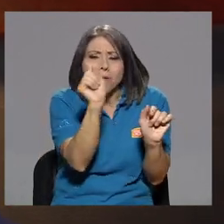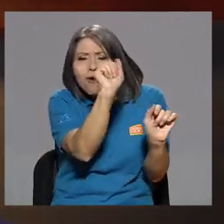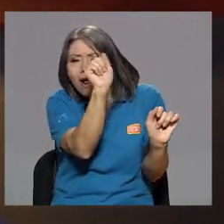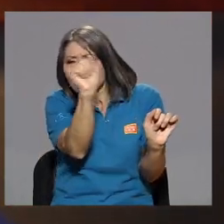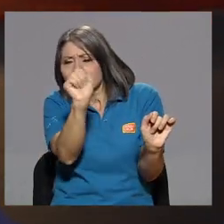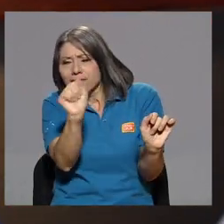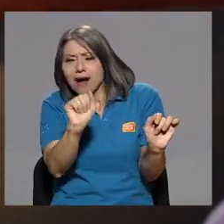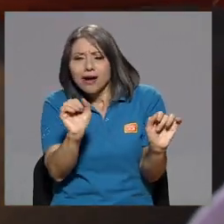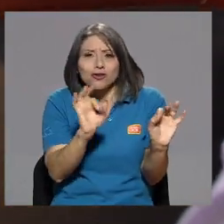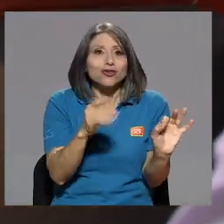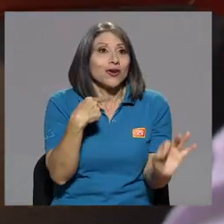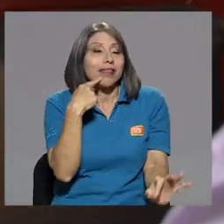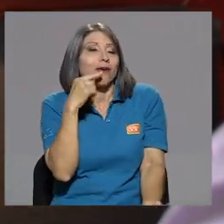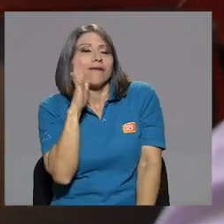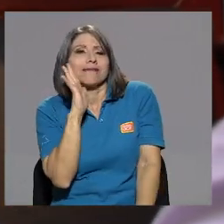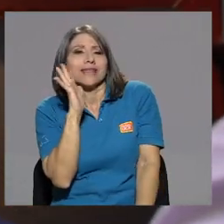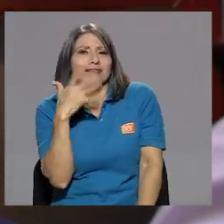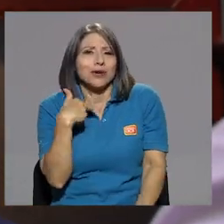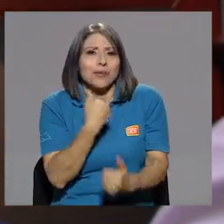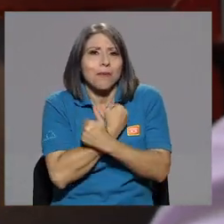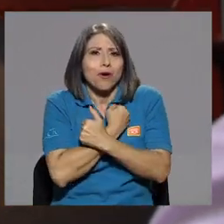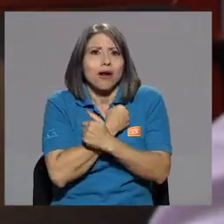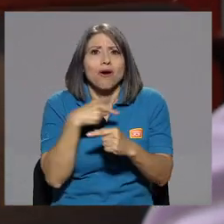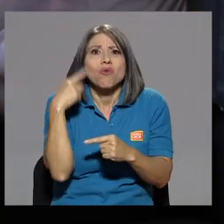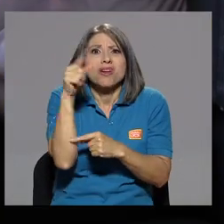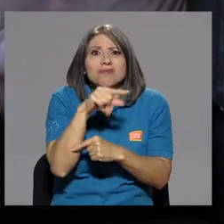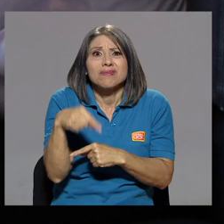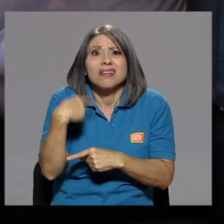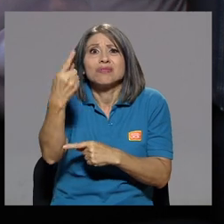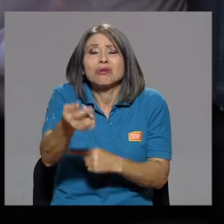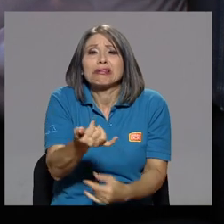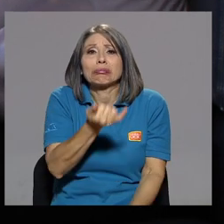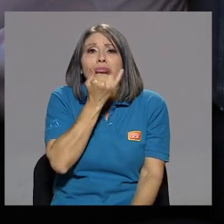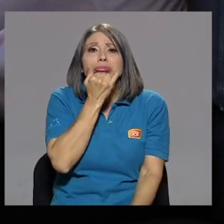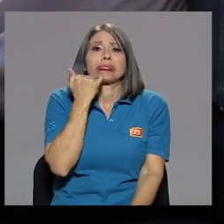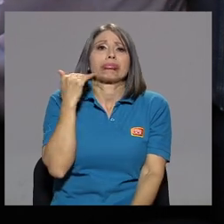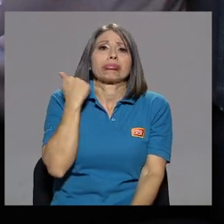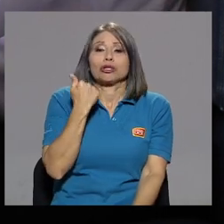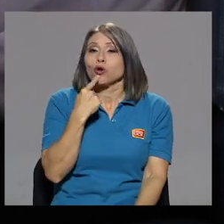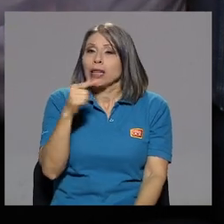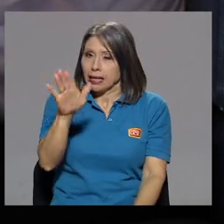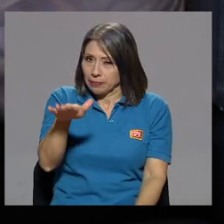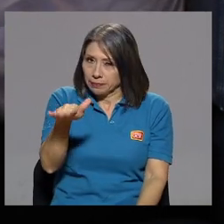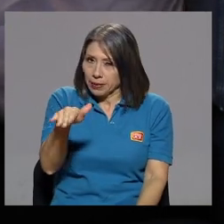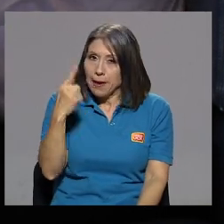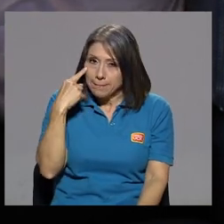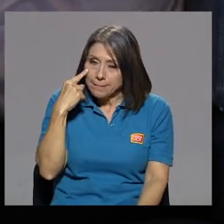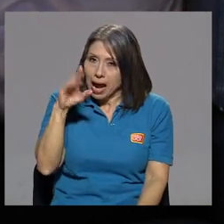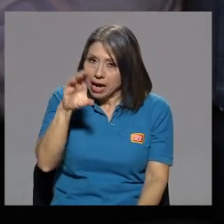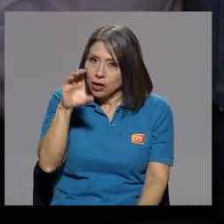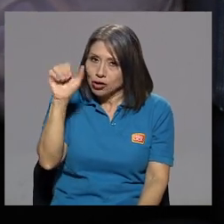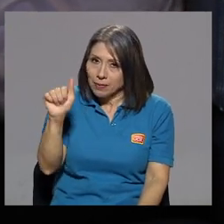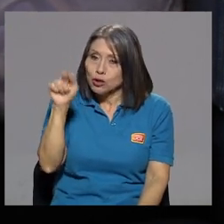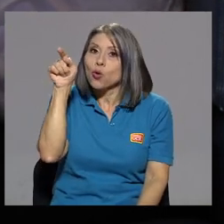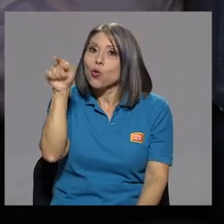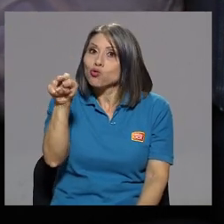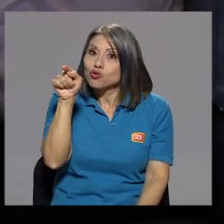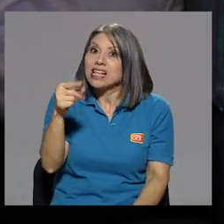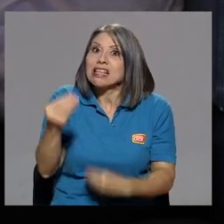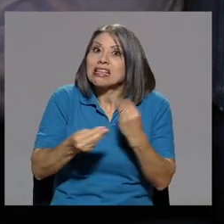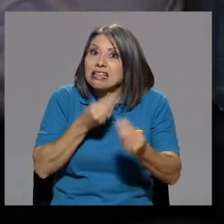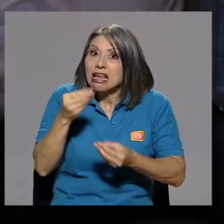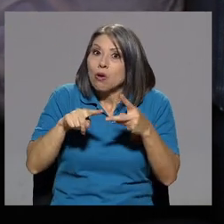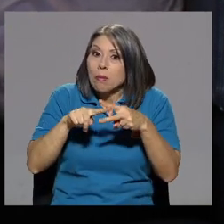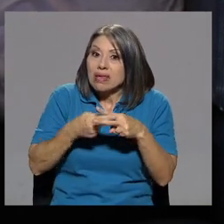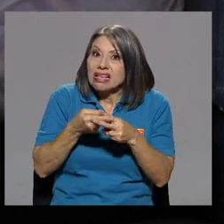divino. Y yo, divino, mi amor. Y a la semana comenzó a fallar. Y yo le digo, Carlos Alberto, si usted se comienza a fallar, entonces ya no lo